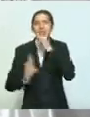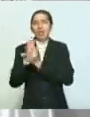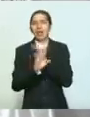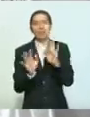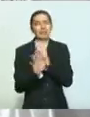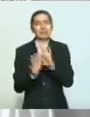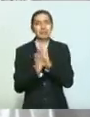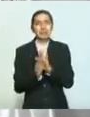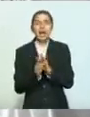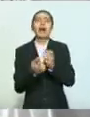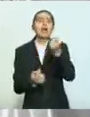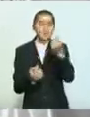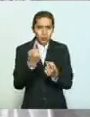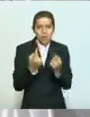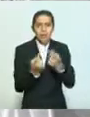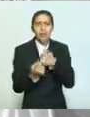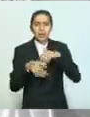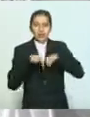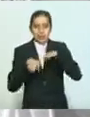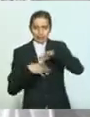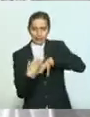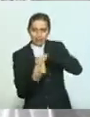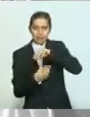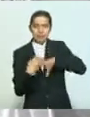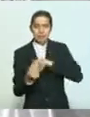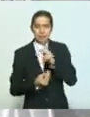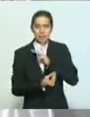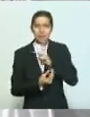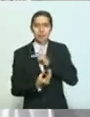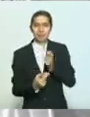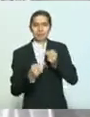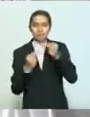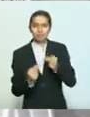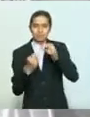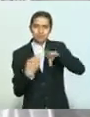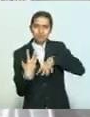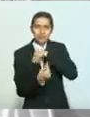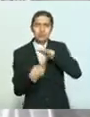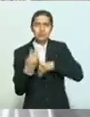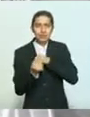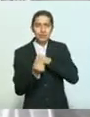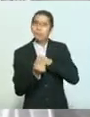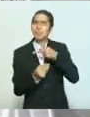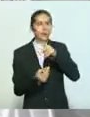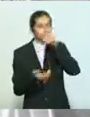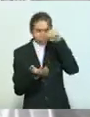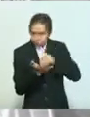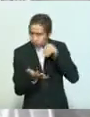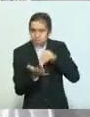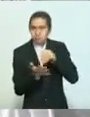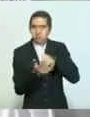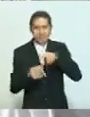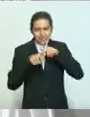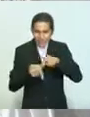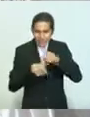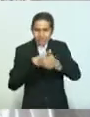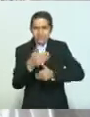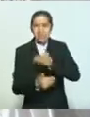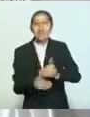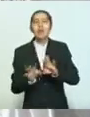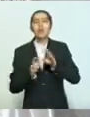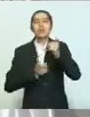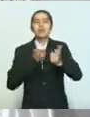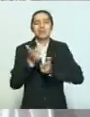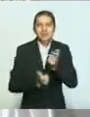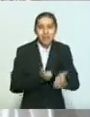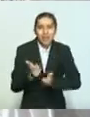es autoempleo, bueno, que permita que ese negocio se mantenga de pie, como son tiendas de